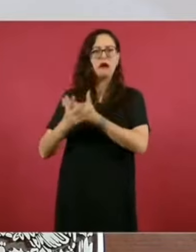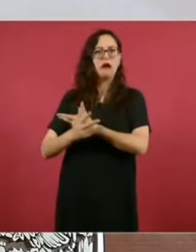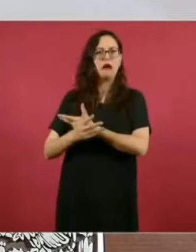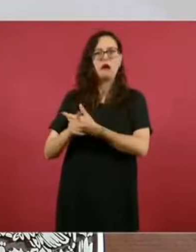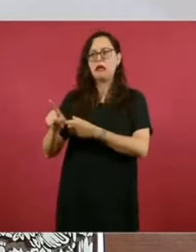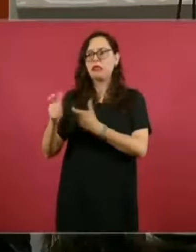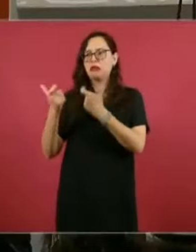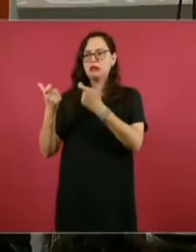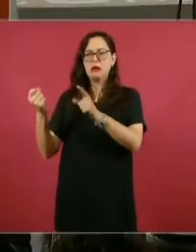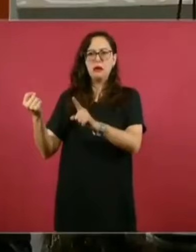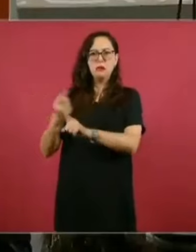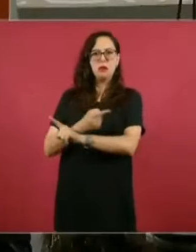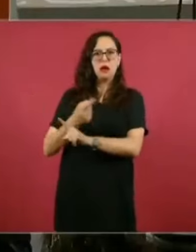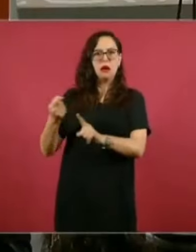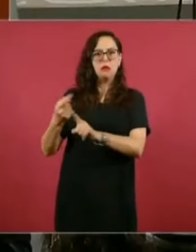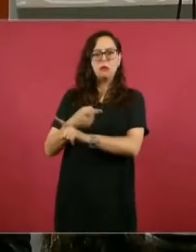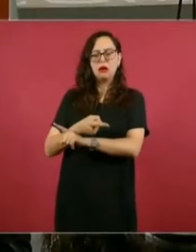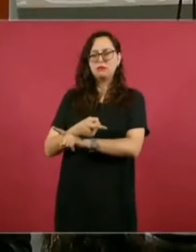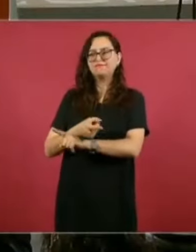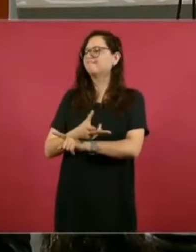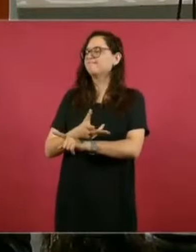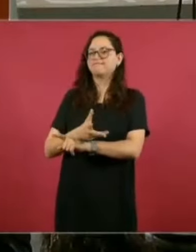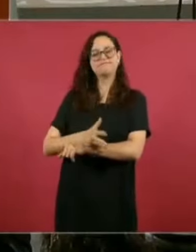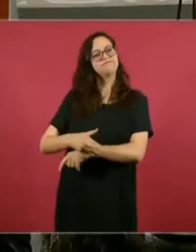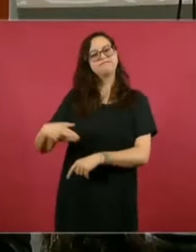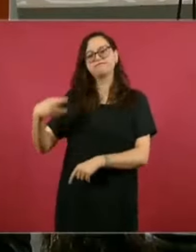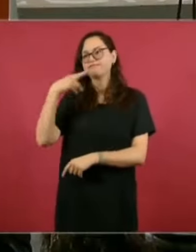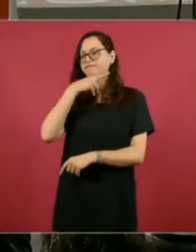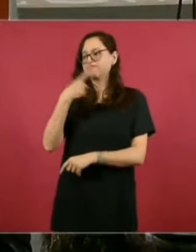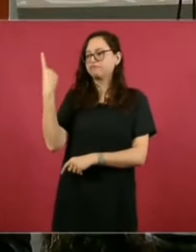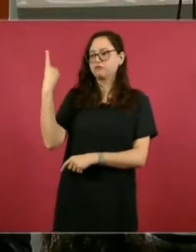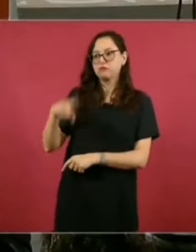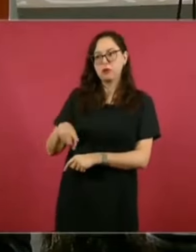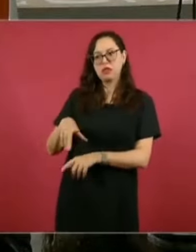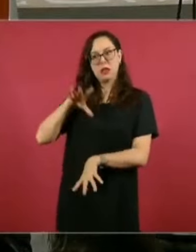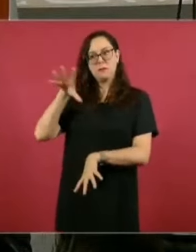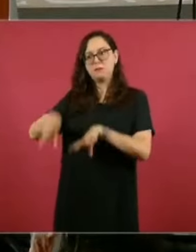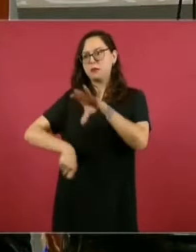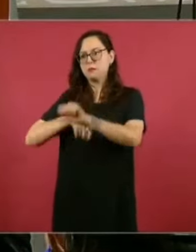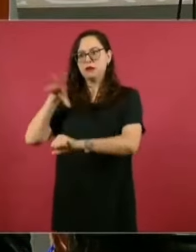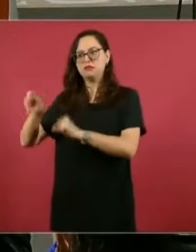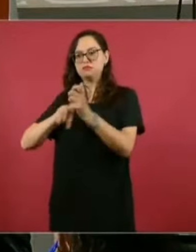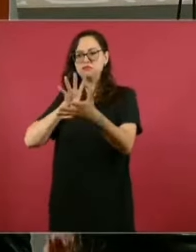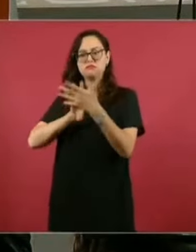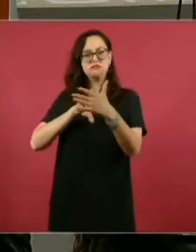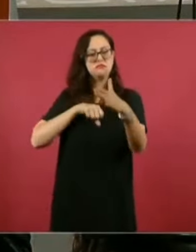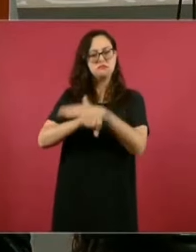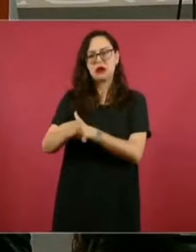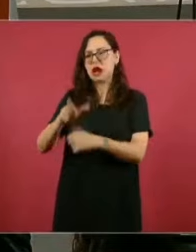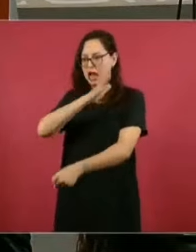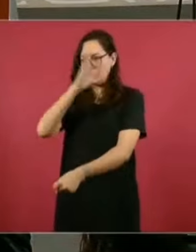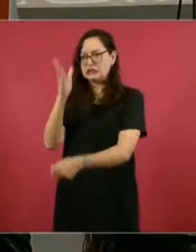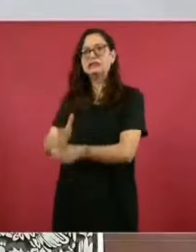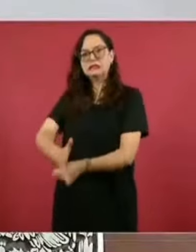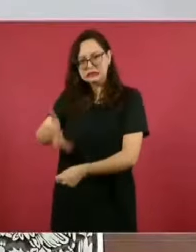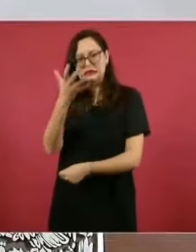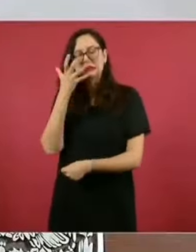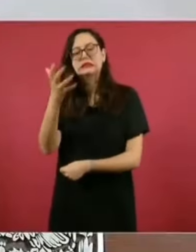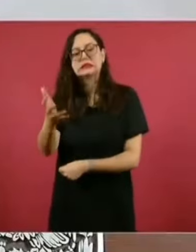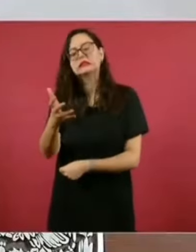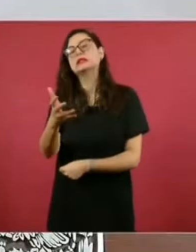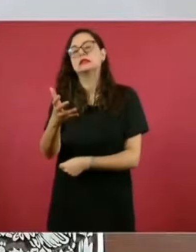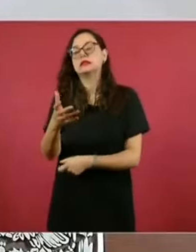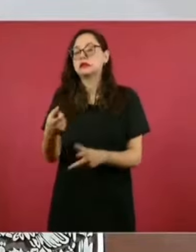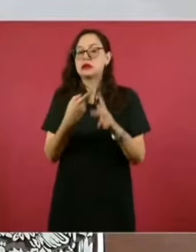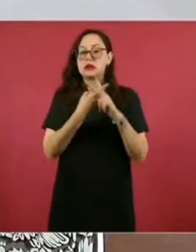A partir de ahí, la Secretaría de Gobernación y la Procuraduría Fiscal establecimos una mesa de coordinación con